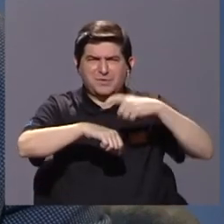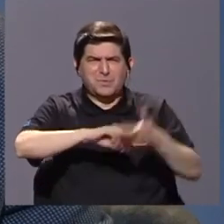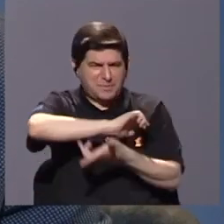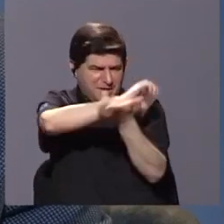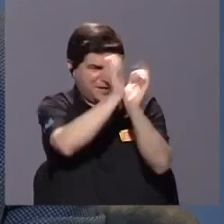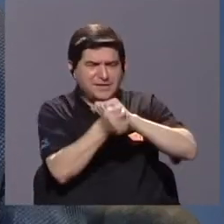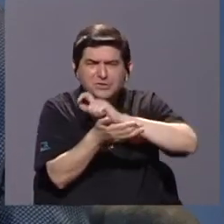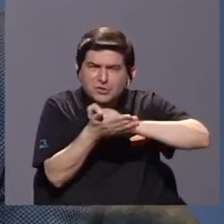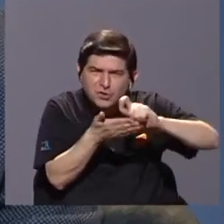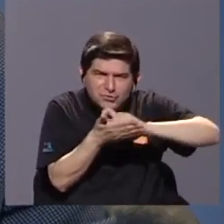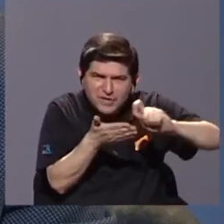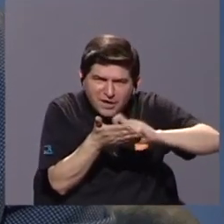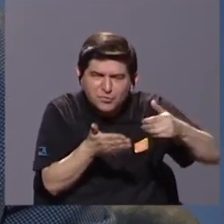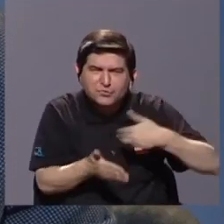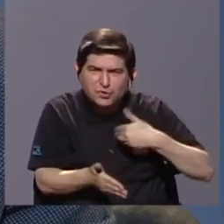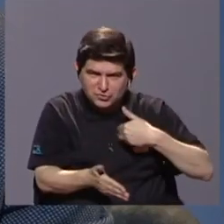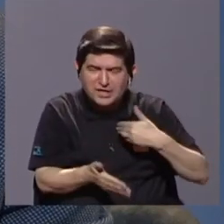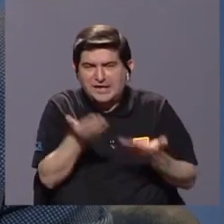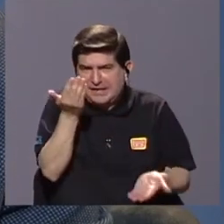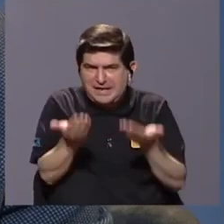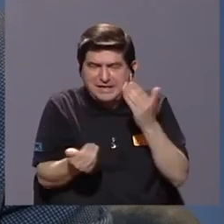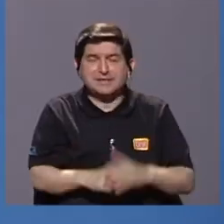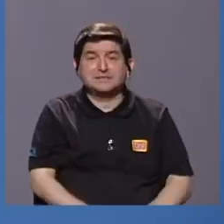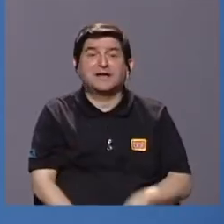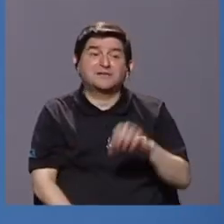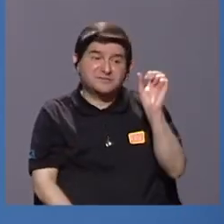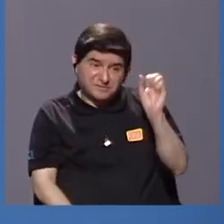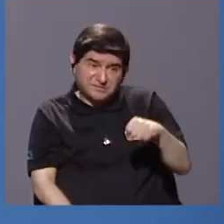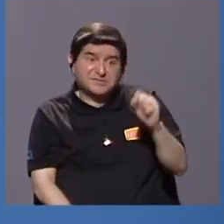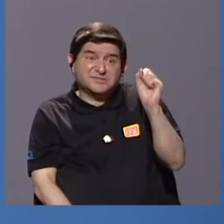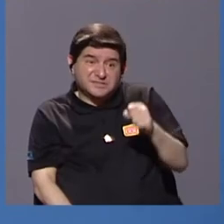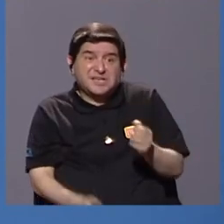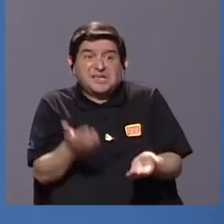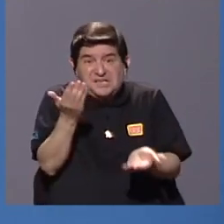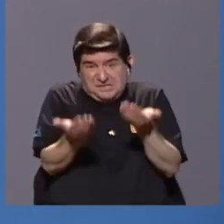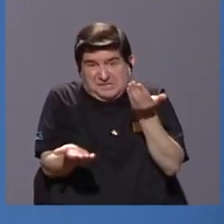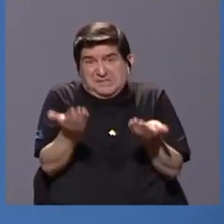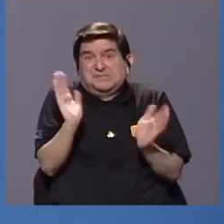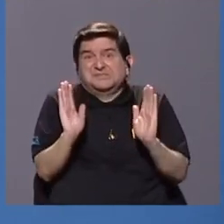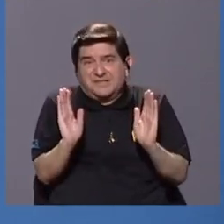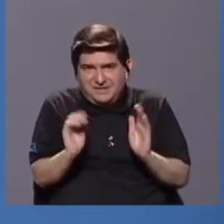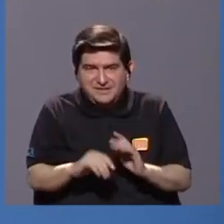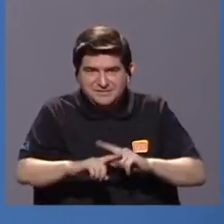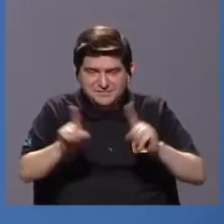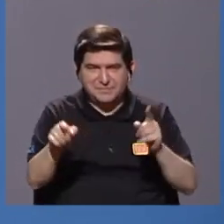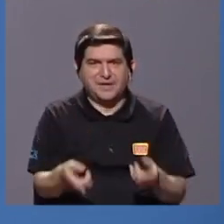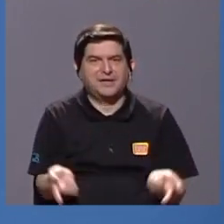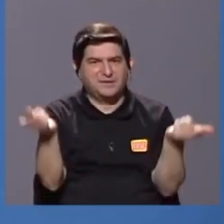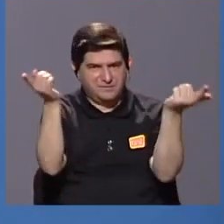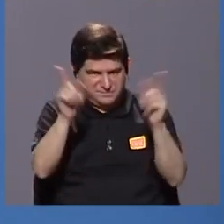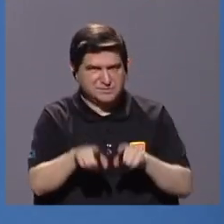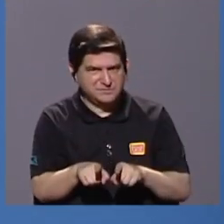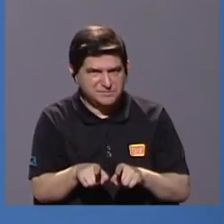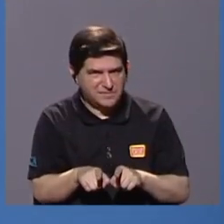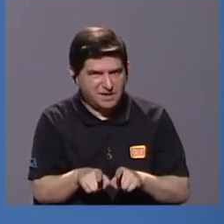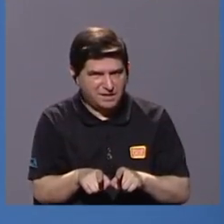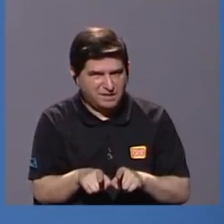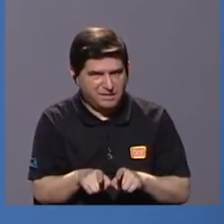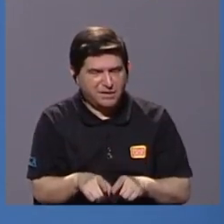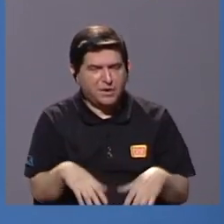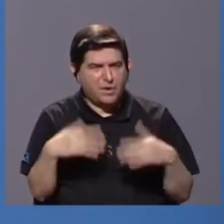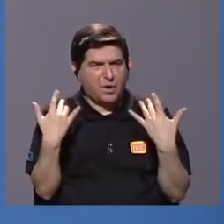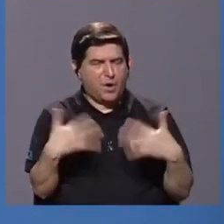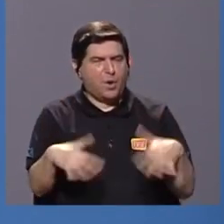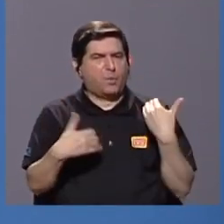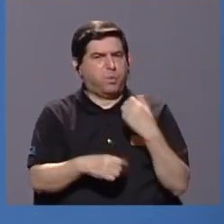tener la posibilidad de accesar un traductor, KBECAR, español, español, KBECAR. posible un traductor. Lo que pasa, claro, es que es